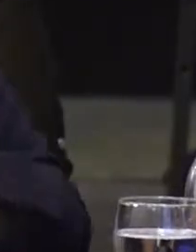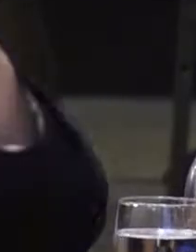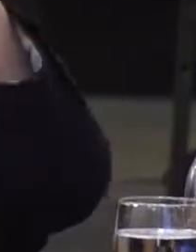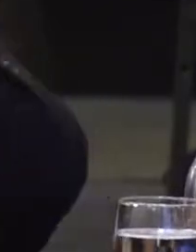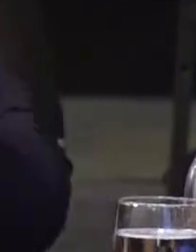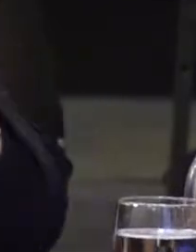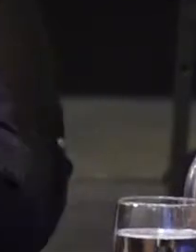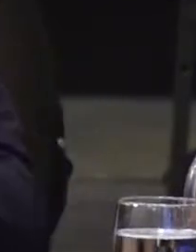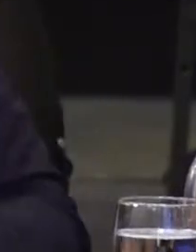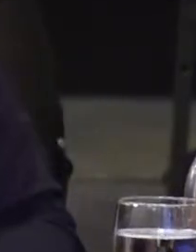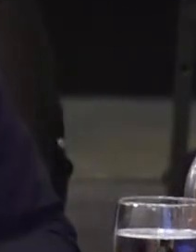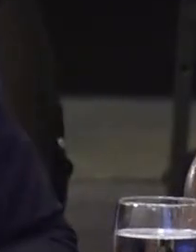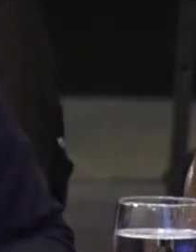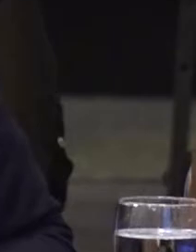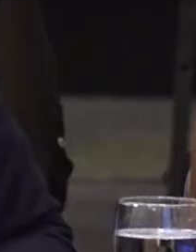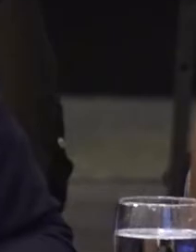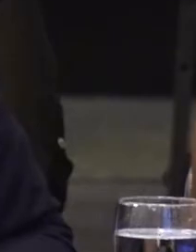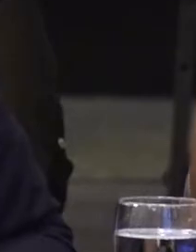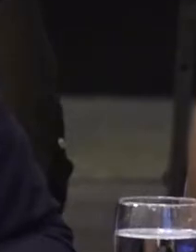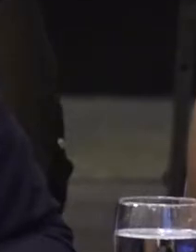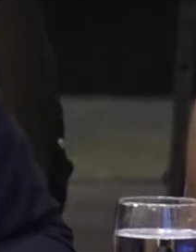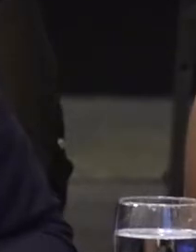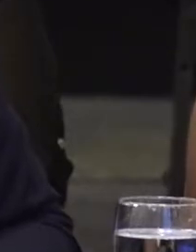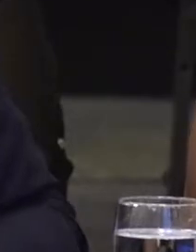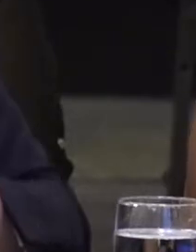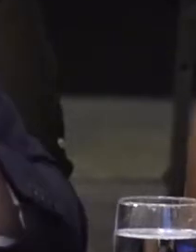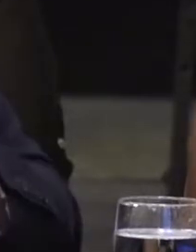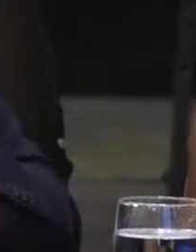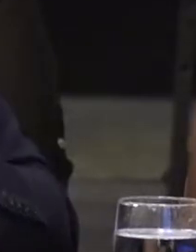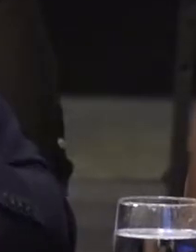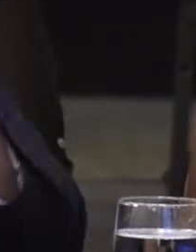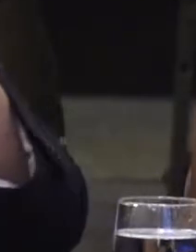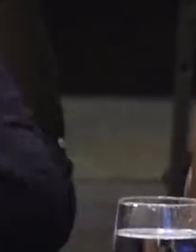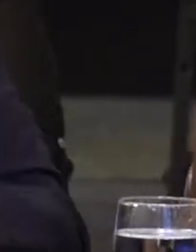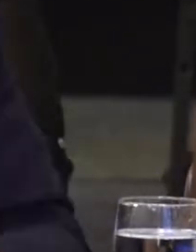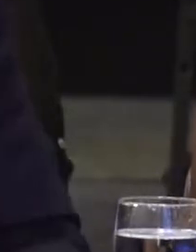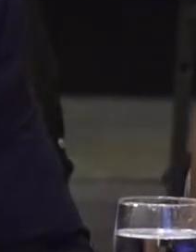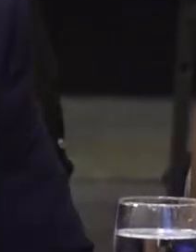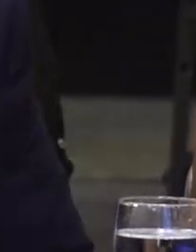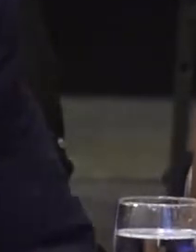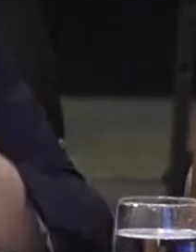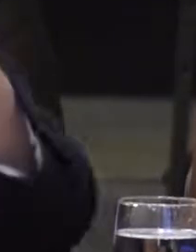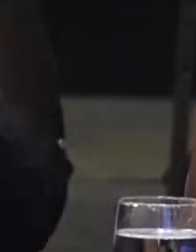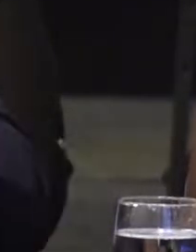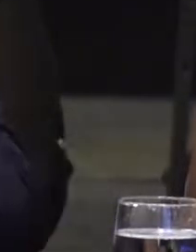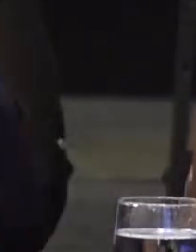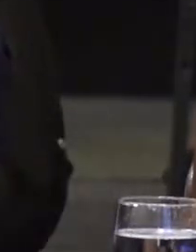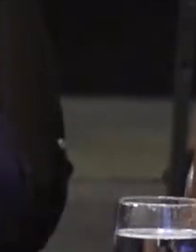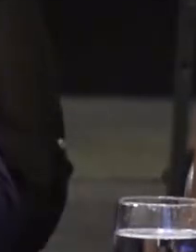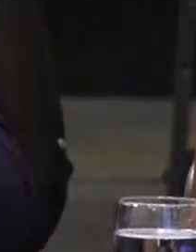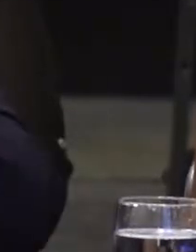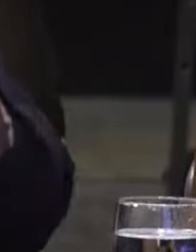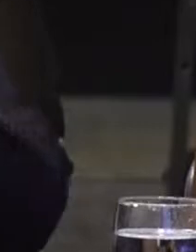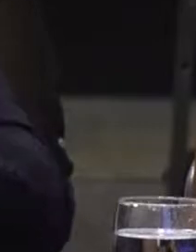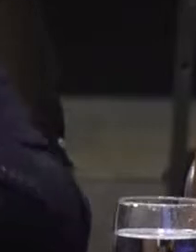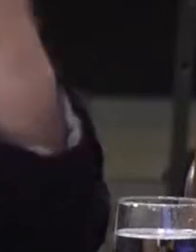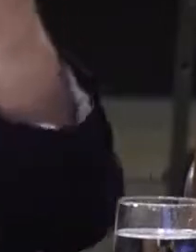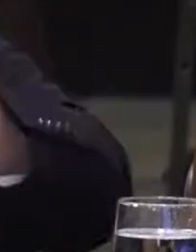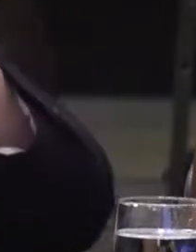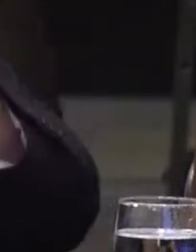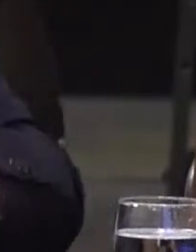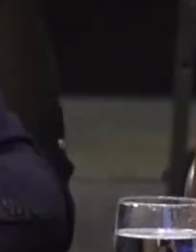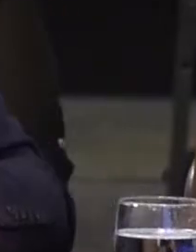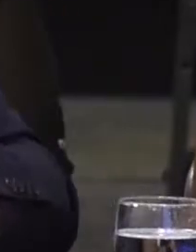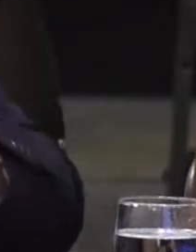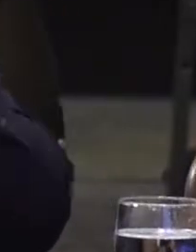garantiza la accesibilidad. La accesibilidad no es solamente la mesa número uno. Hasta los baños deben estar adaptados para las personas que vayan a